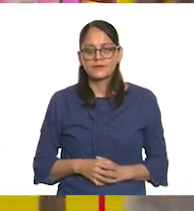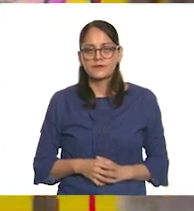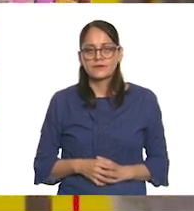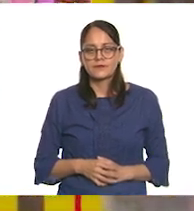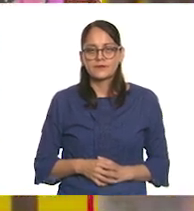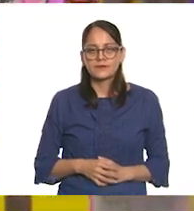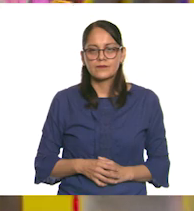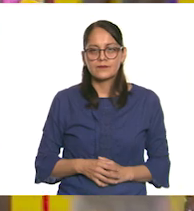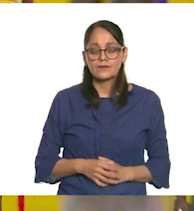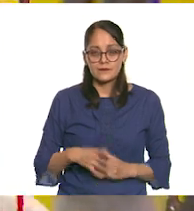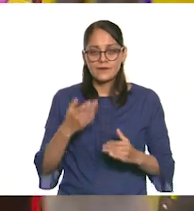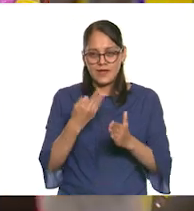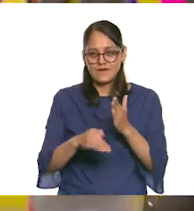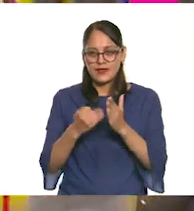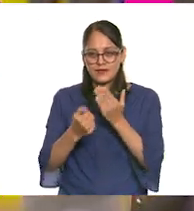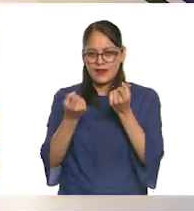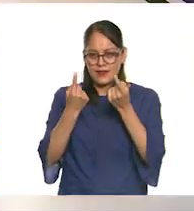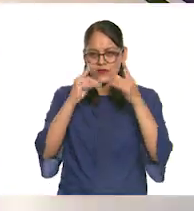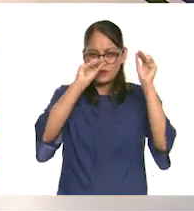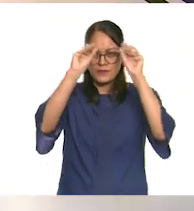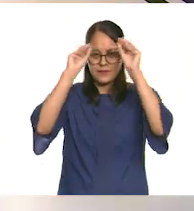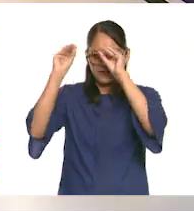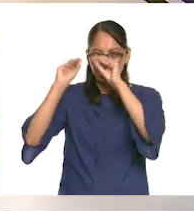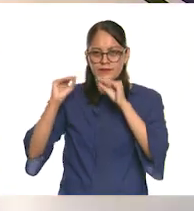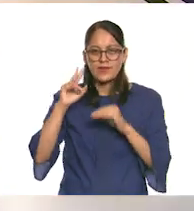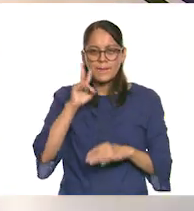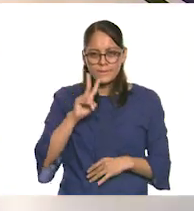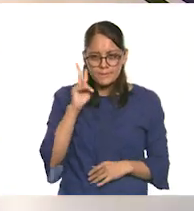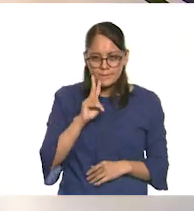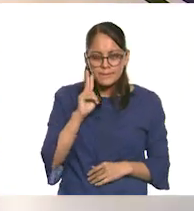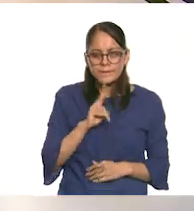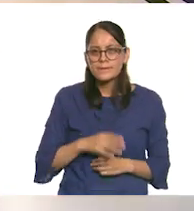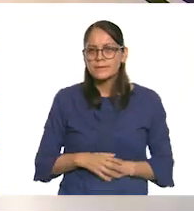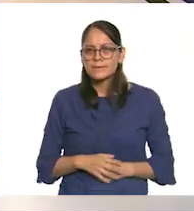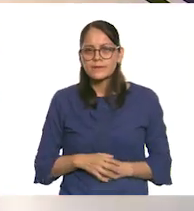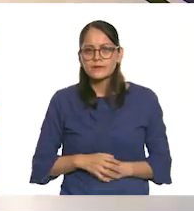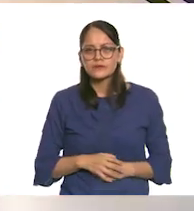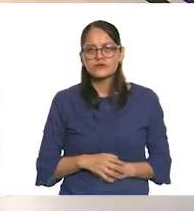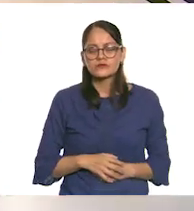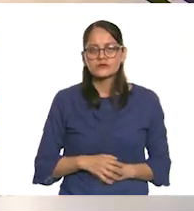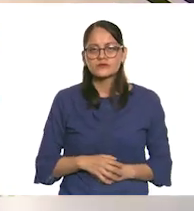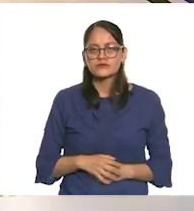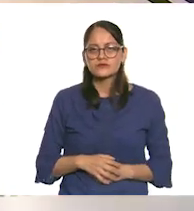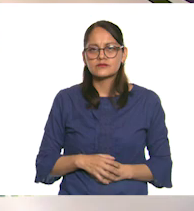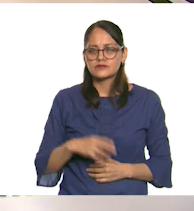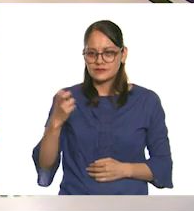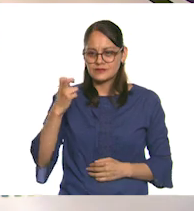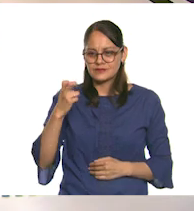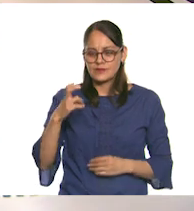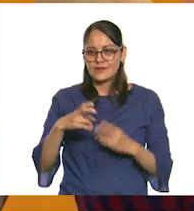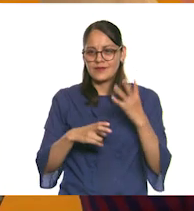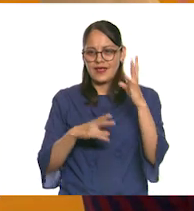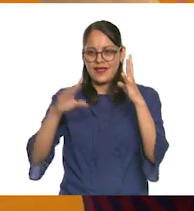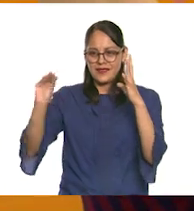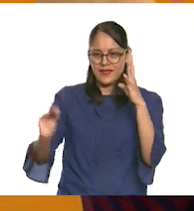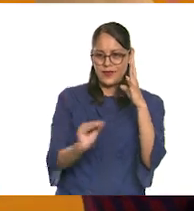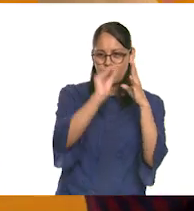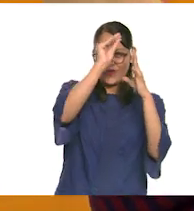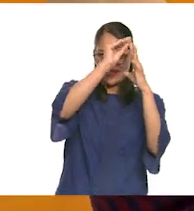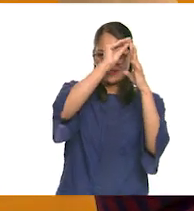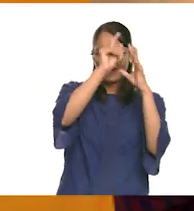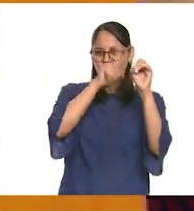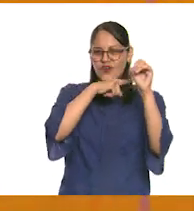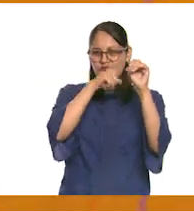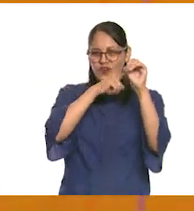¿Dónde nos hacen falta? ¿Dónde? Muy bien. A ver, este. Aquí. Este que está muy colorido, aquí